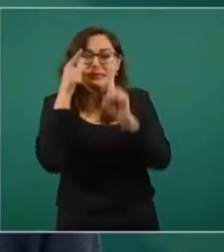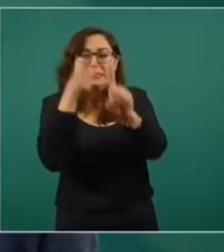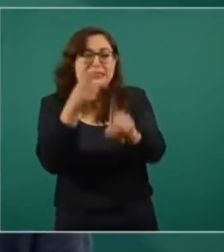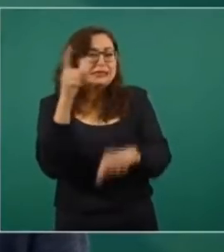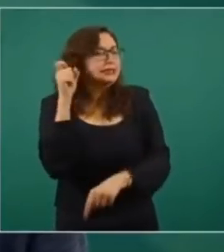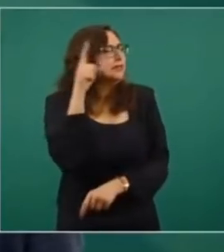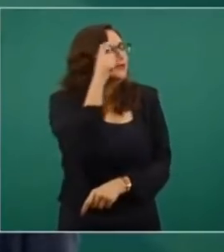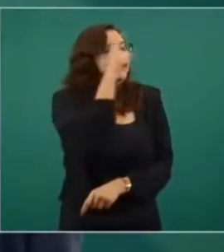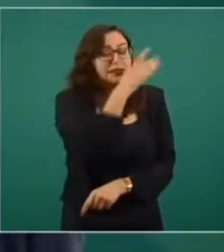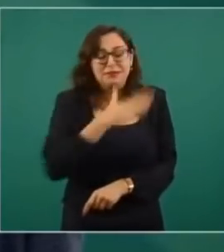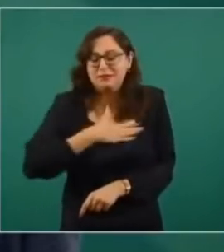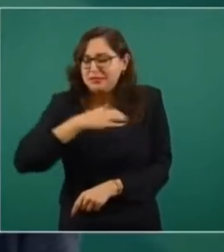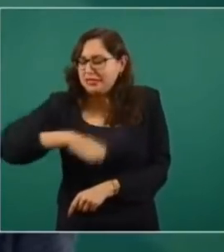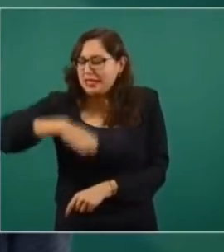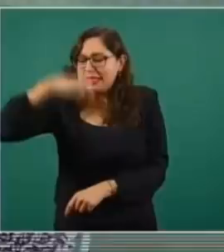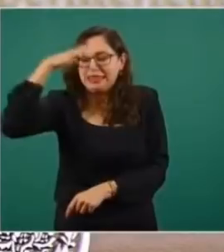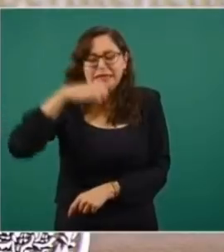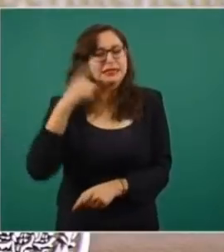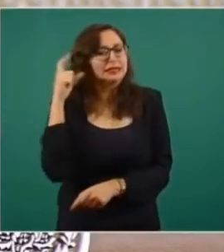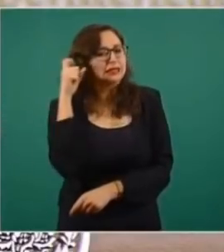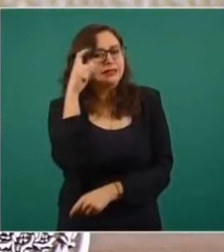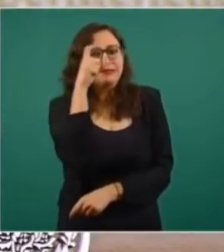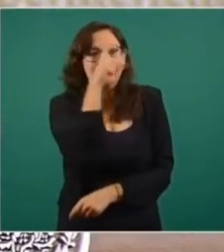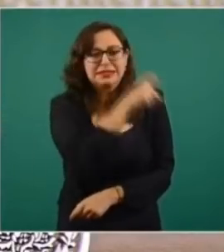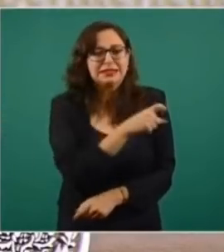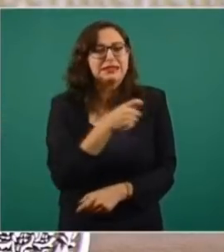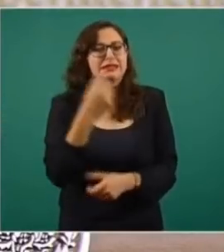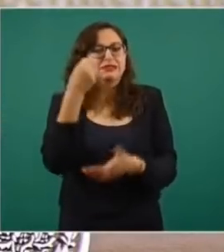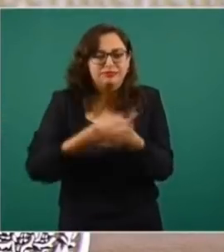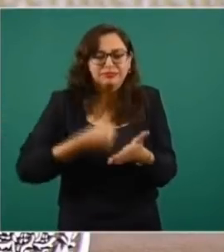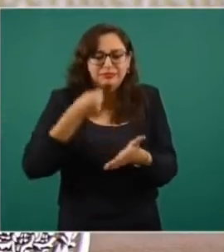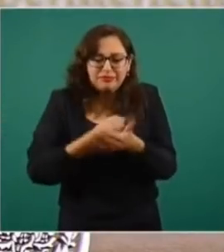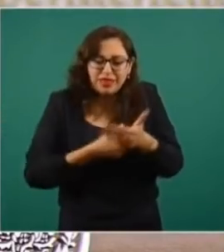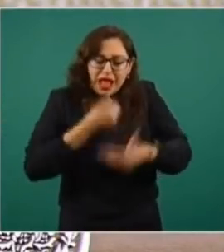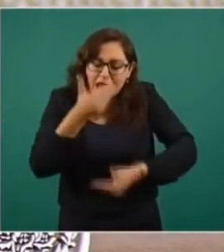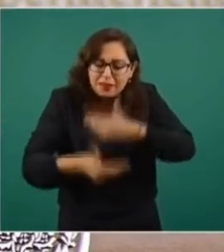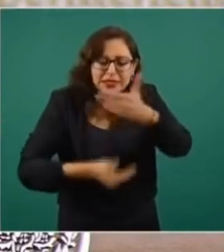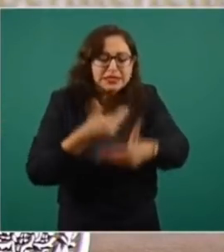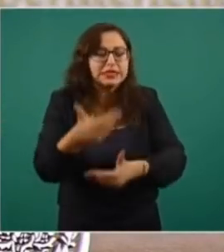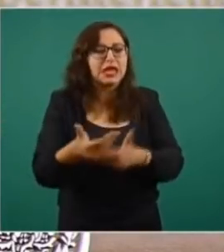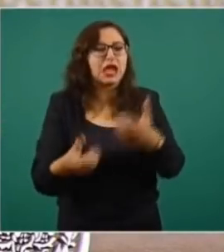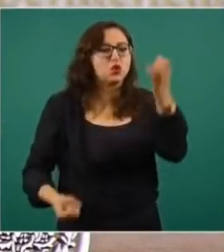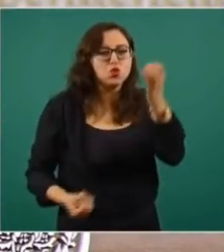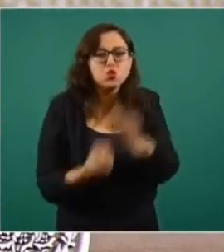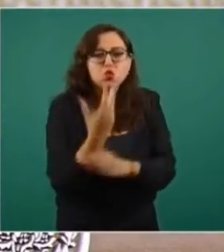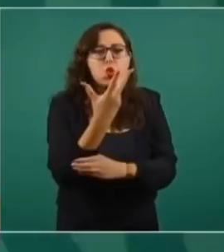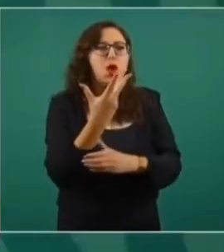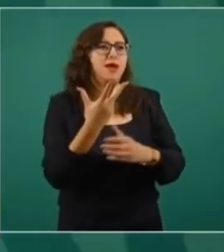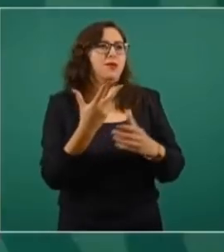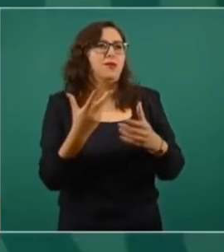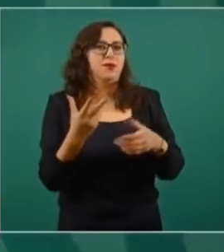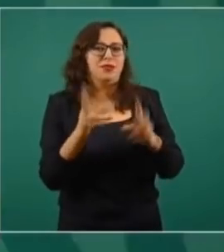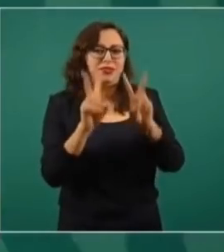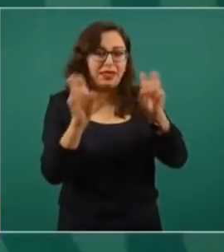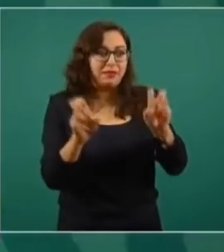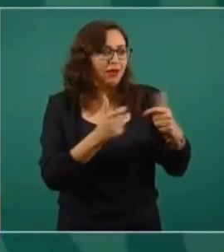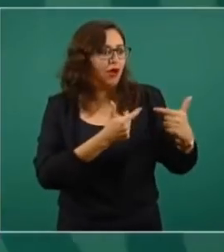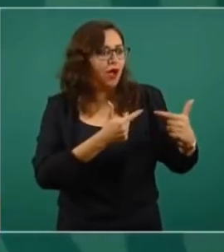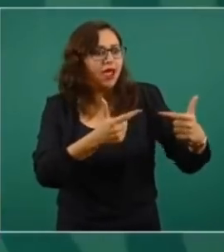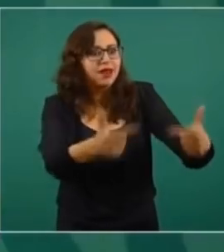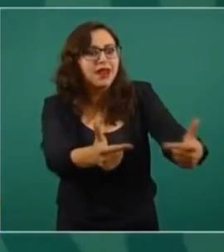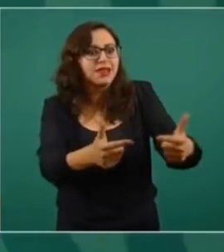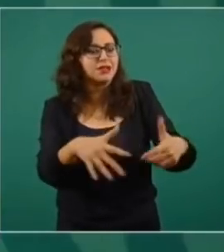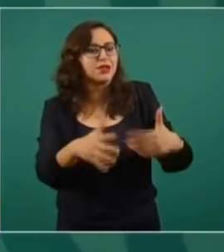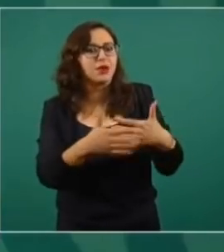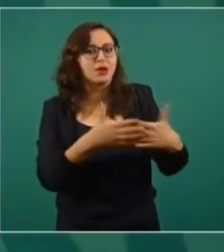generación esto. Y es un reto para mi generación avanzar junto con estas generaciones que ya se manejan,